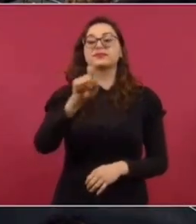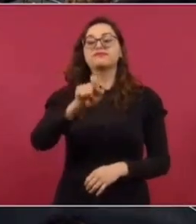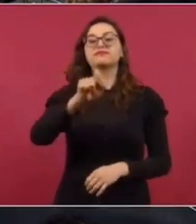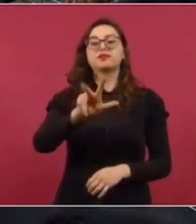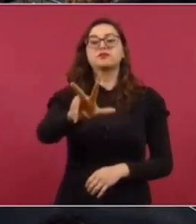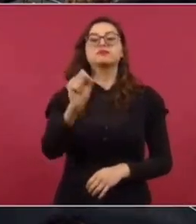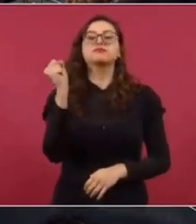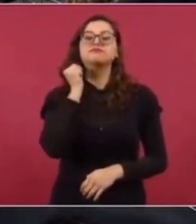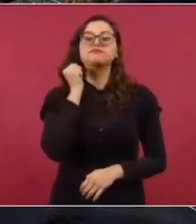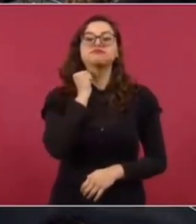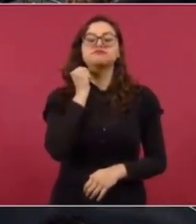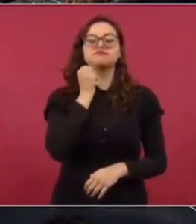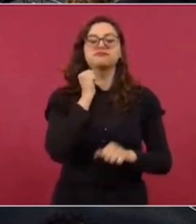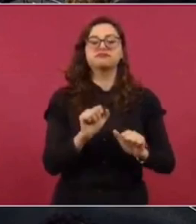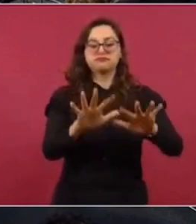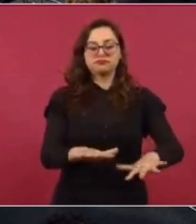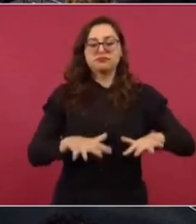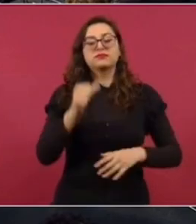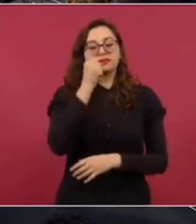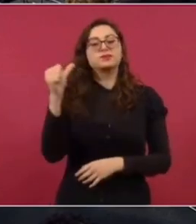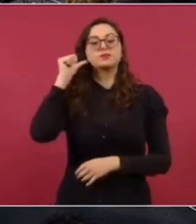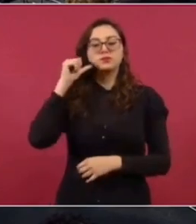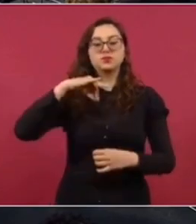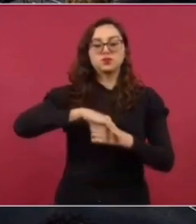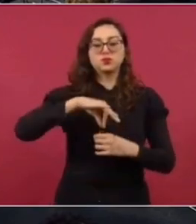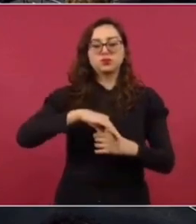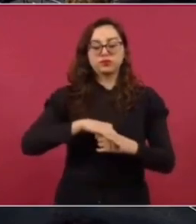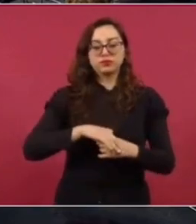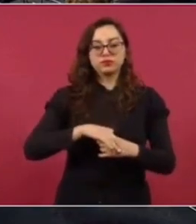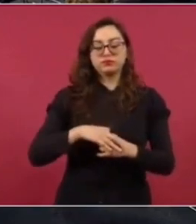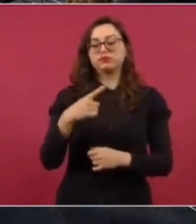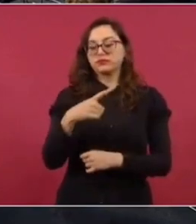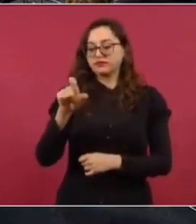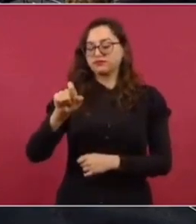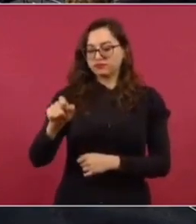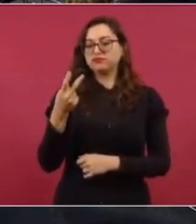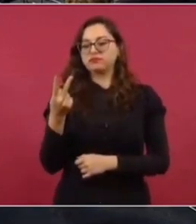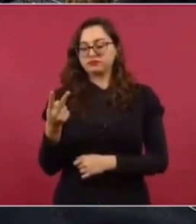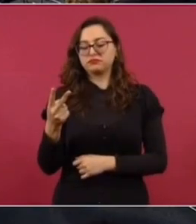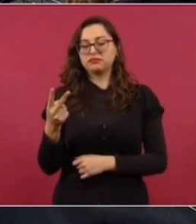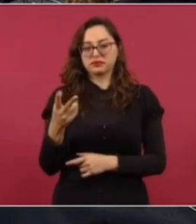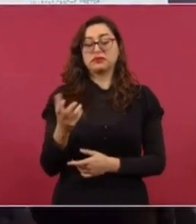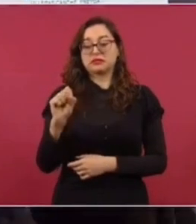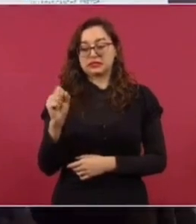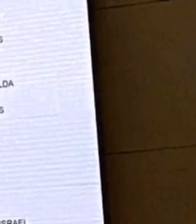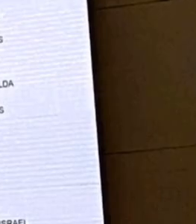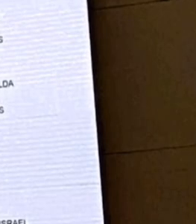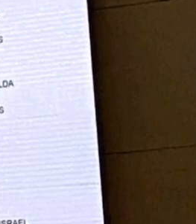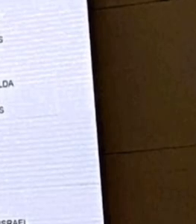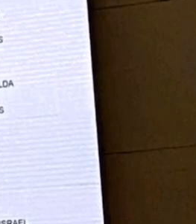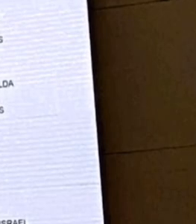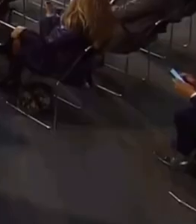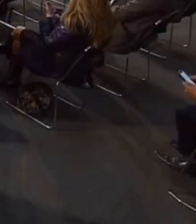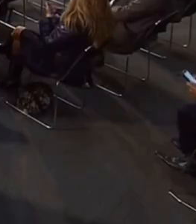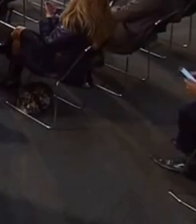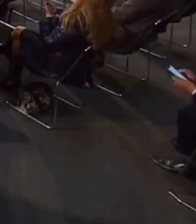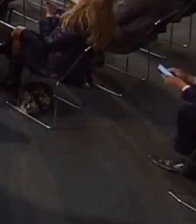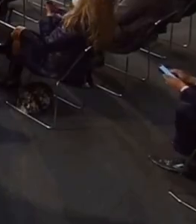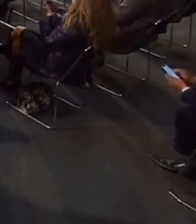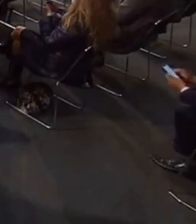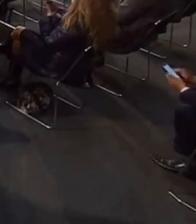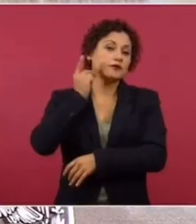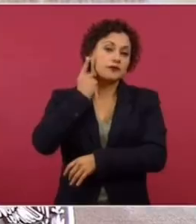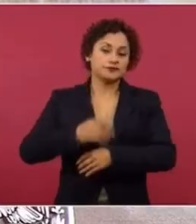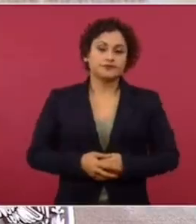senadores que hay en el Senado de la República, la votación de ayer contó con 122, de los cuales 69 votaron a favor y 53 en contra votaron a favor. Bueno, pues yo les doy las gracias